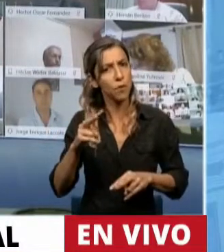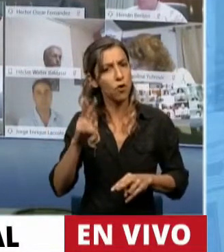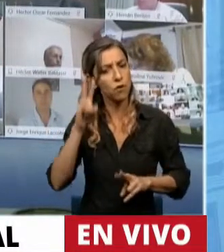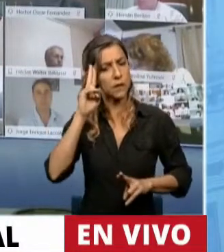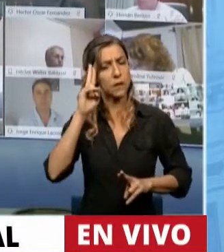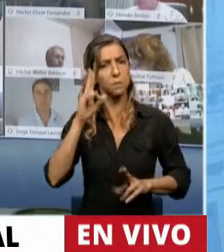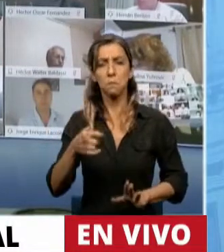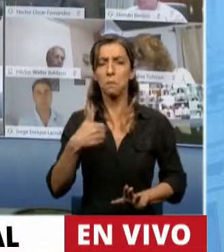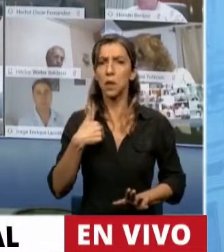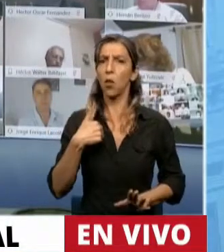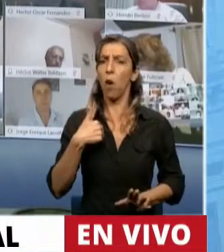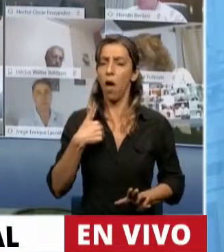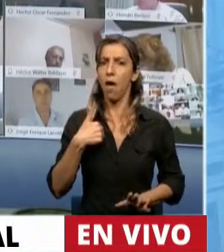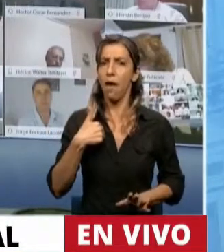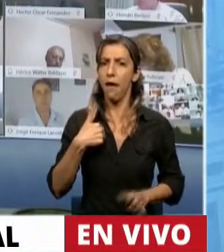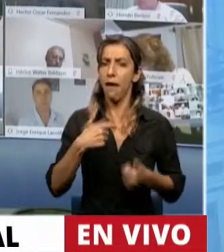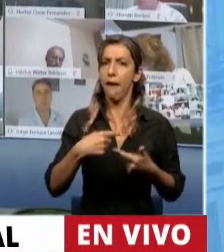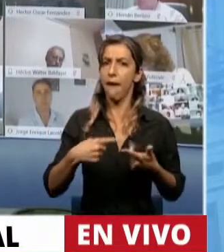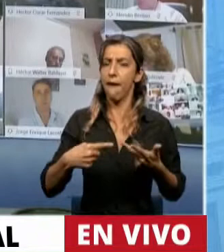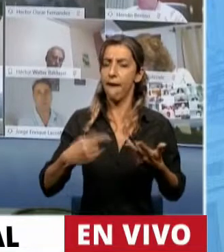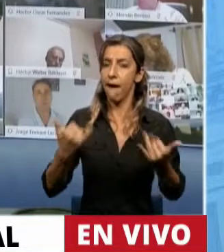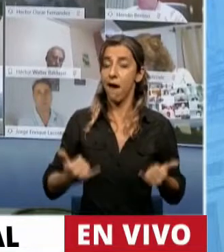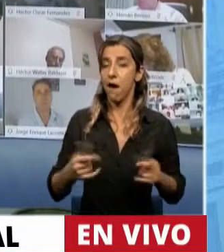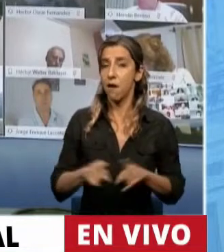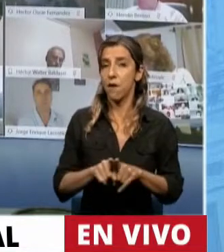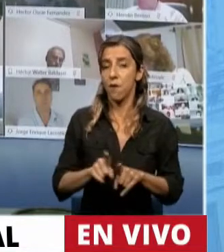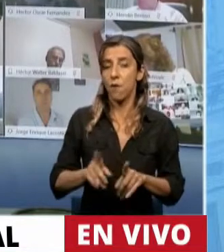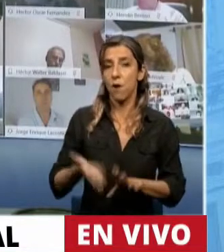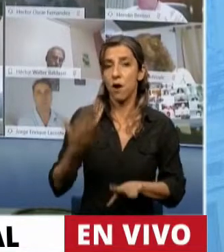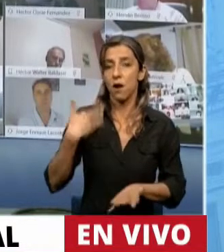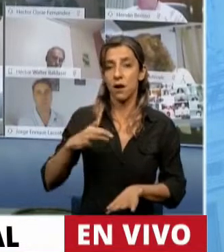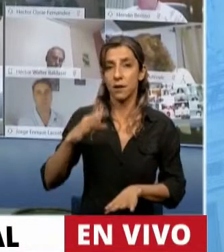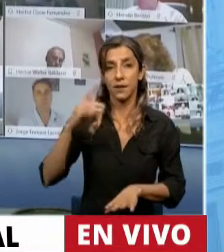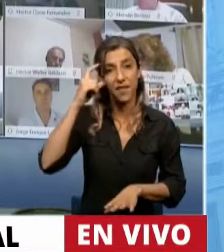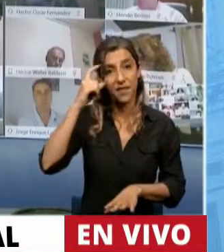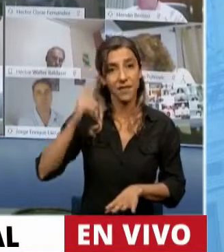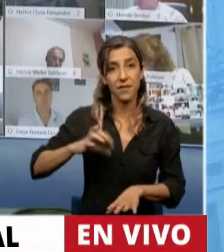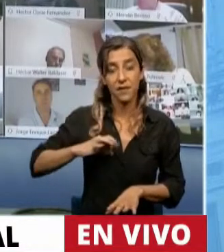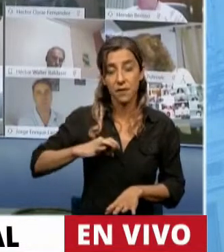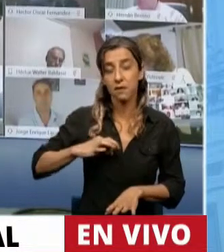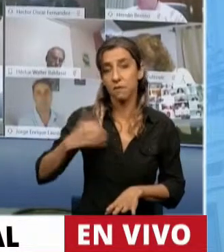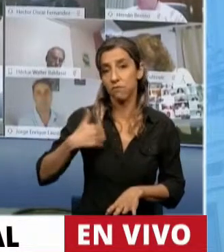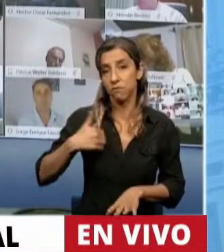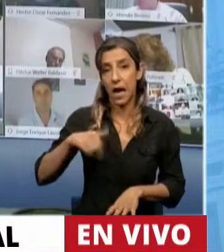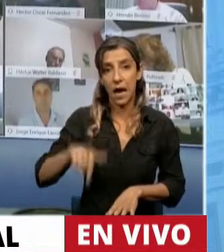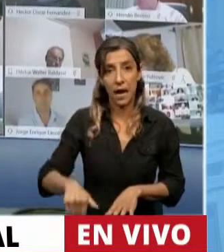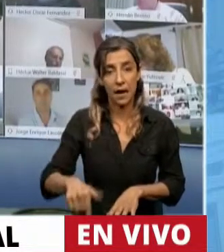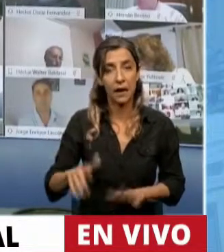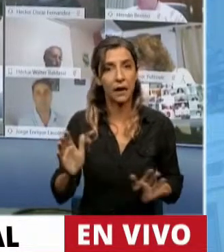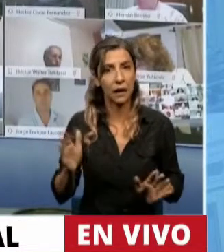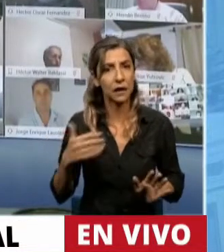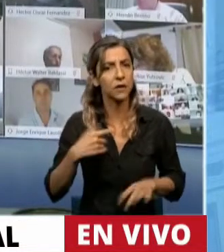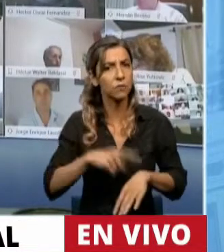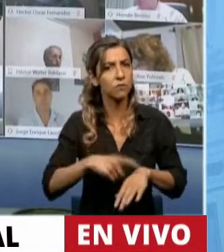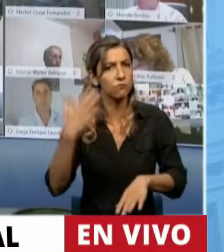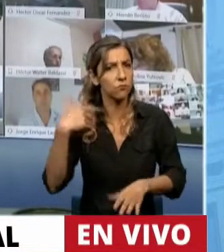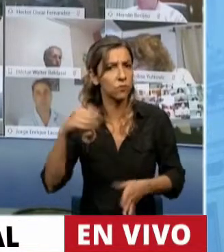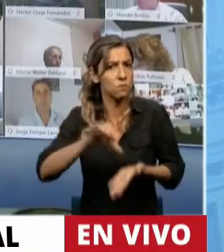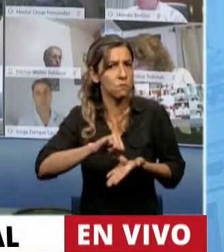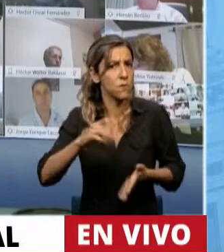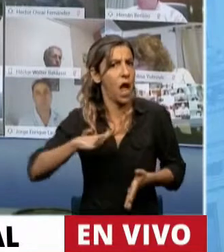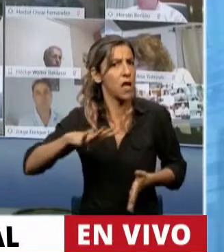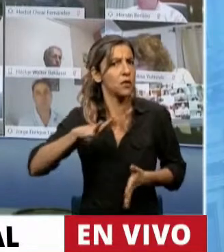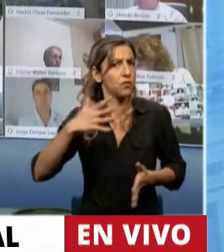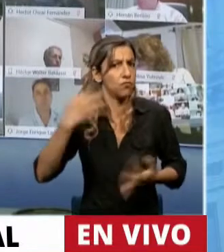así fue también como hace 10 años ya la Argentina fue un país de avanzada